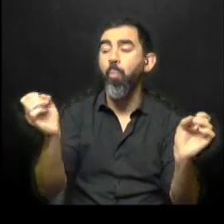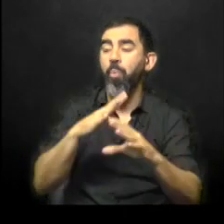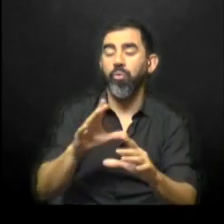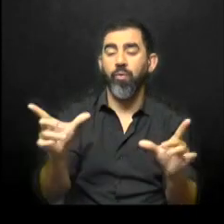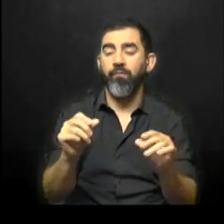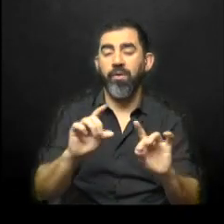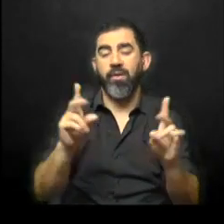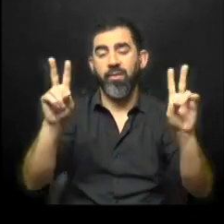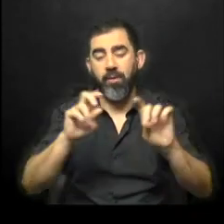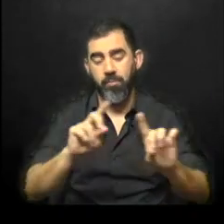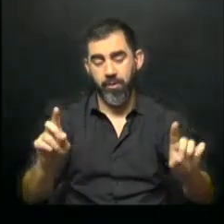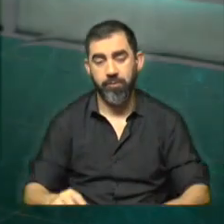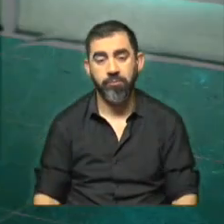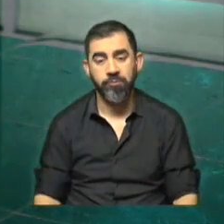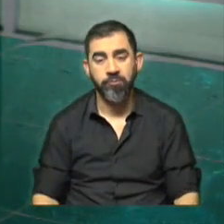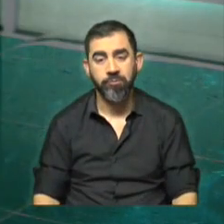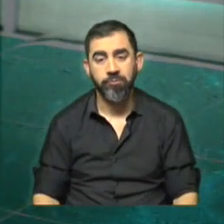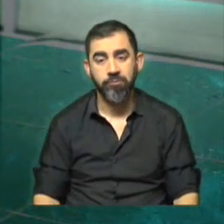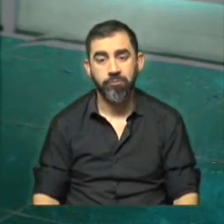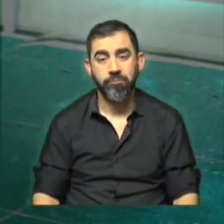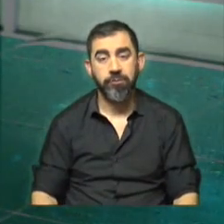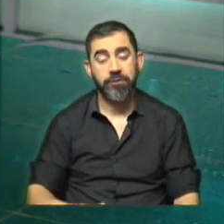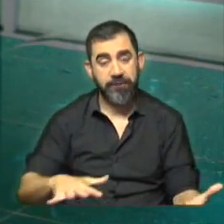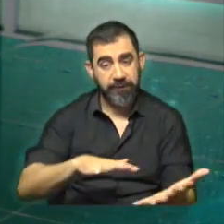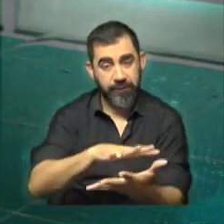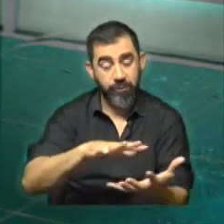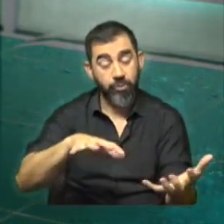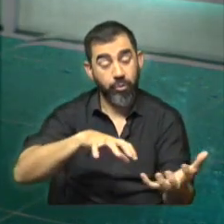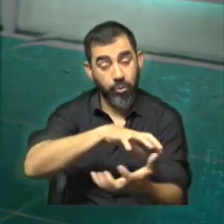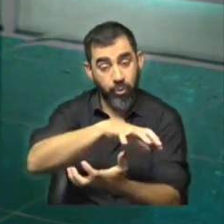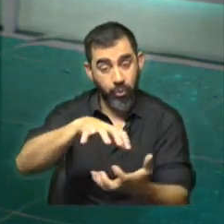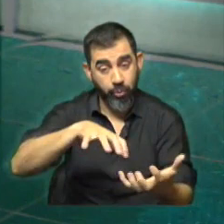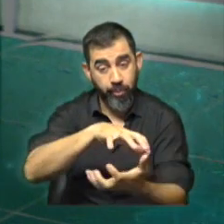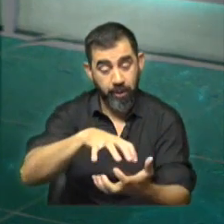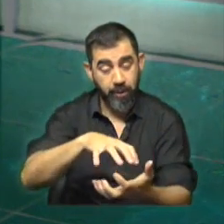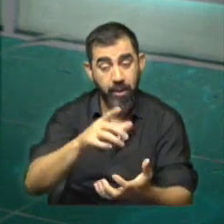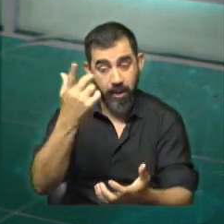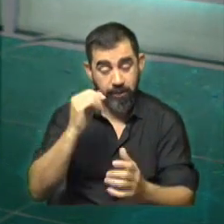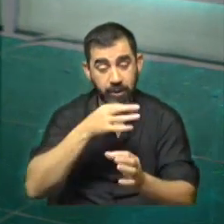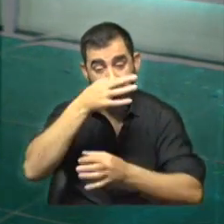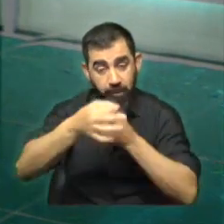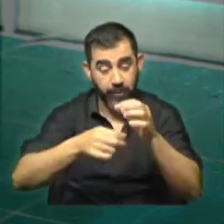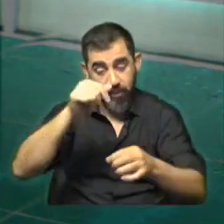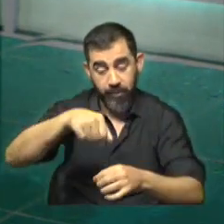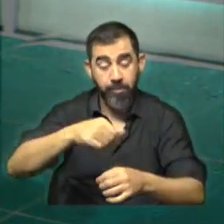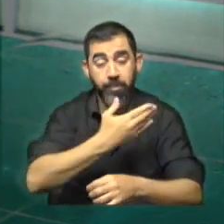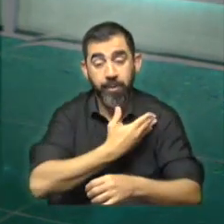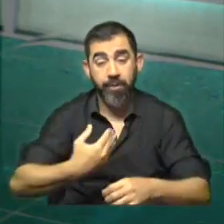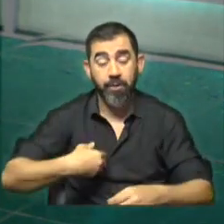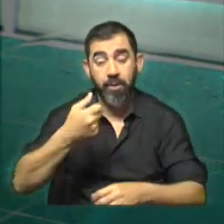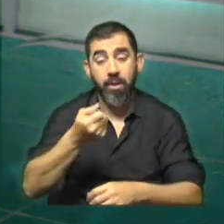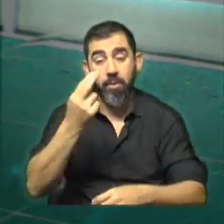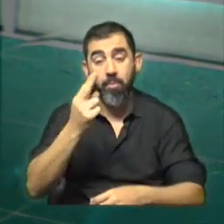cerrado. Y es una situación bastante compleja. Ayer también lo decía Cardoso aquí temprano en la primera edición de